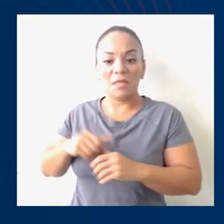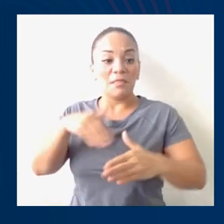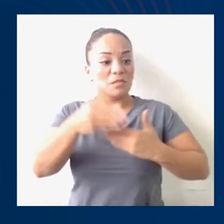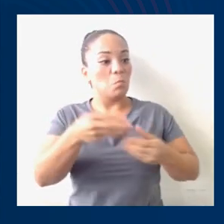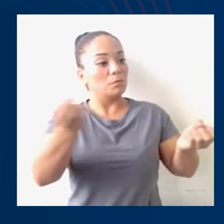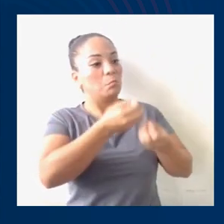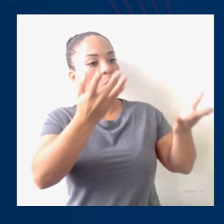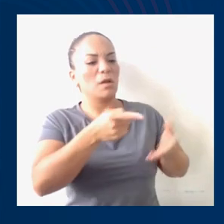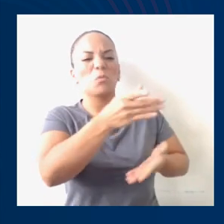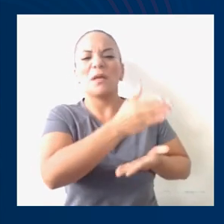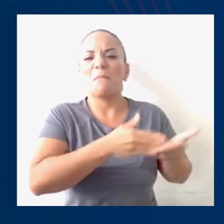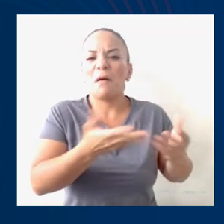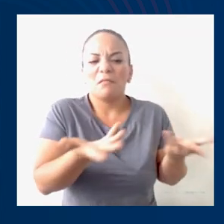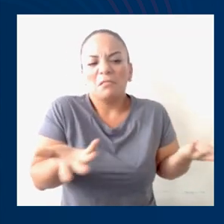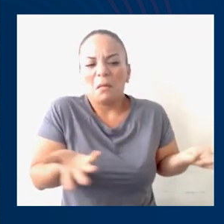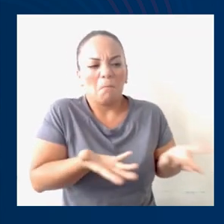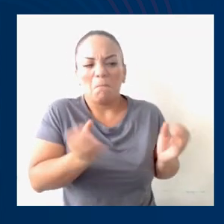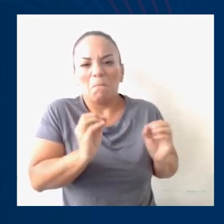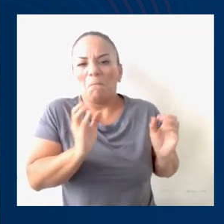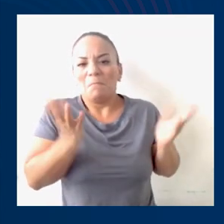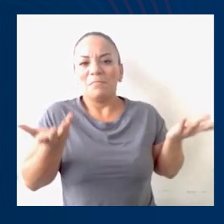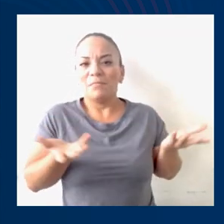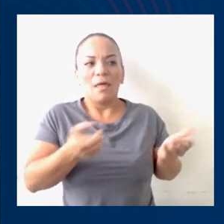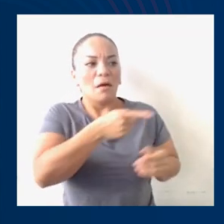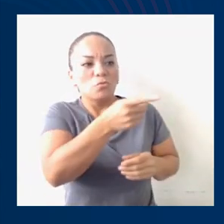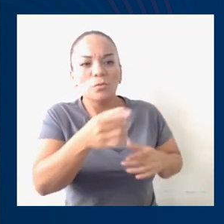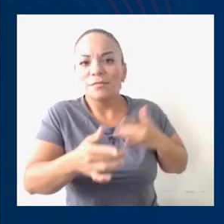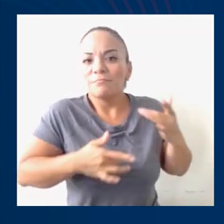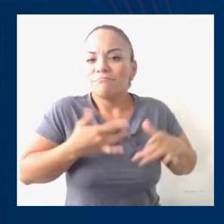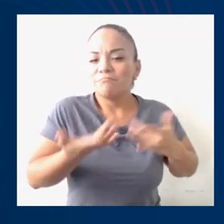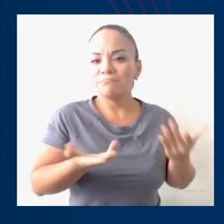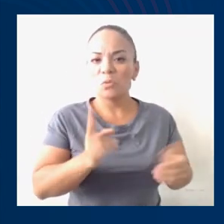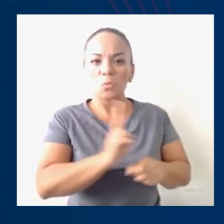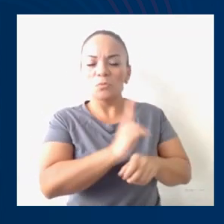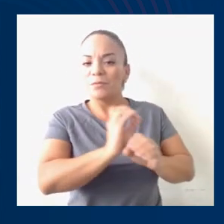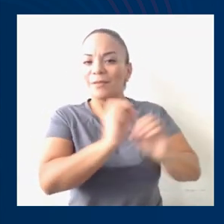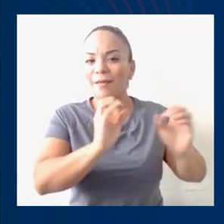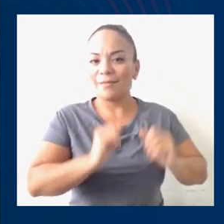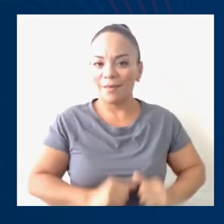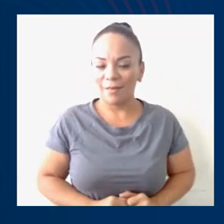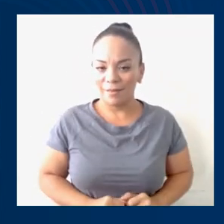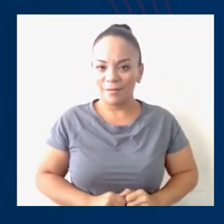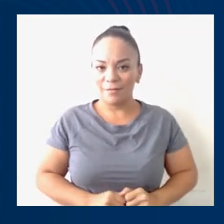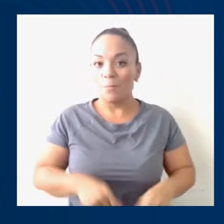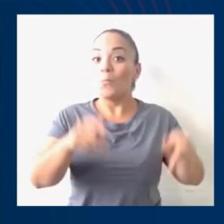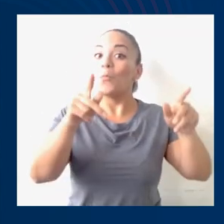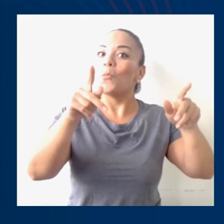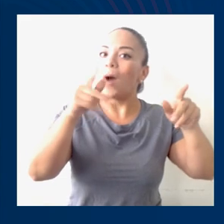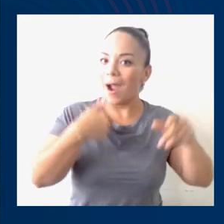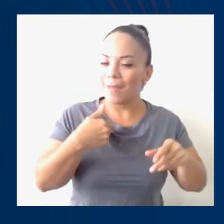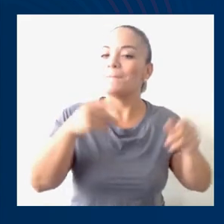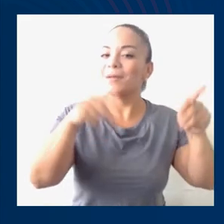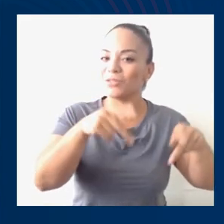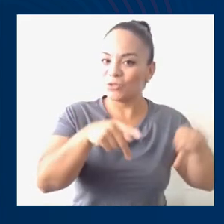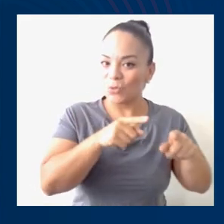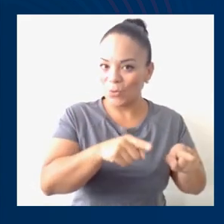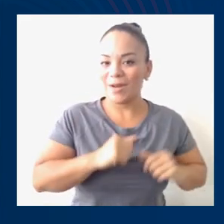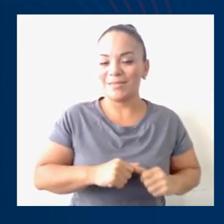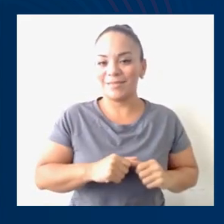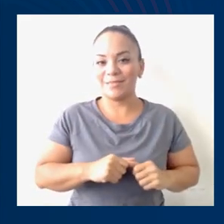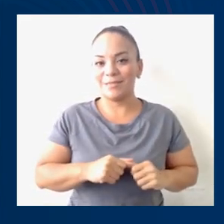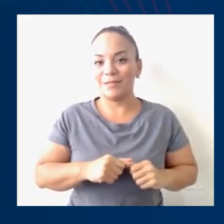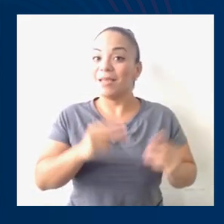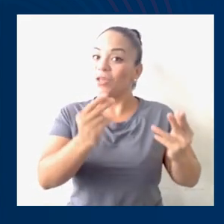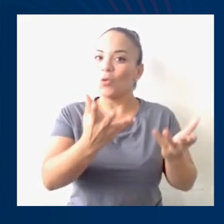tenga nada que pueda ser percibido o usado por quienes no